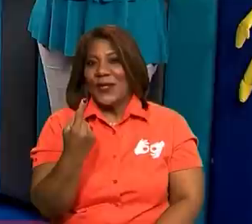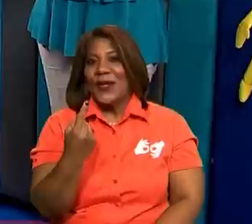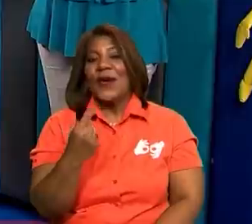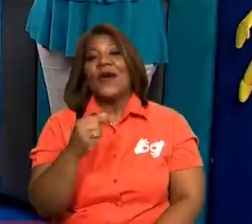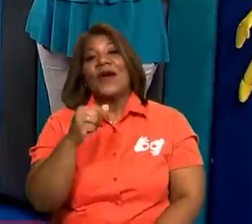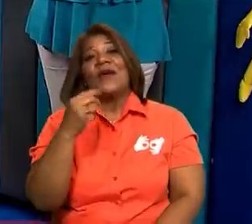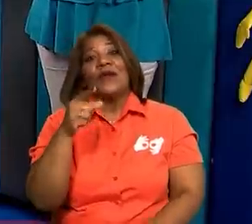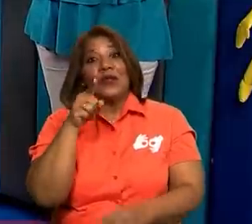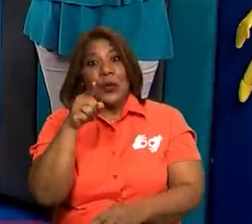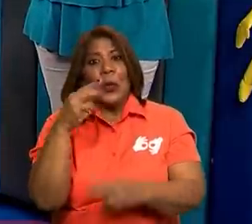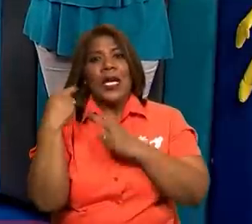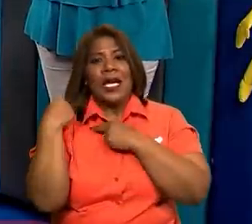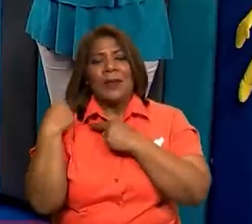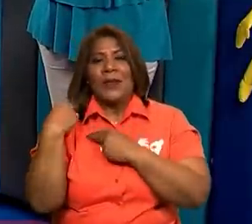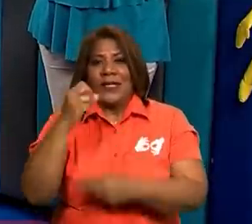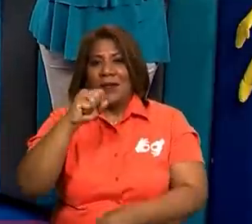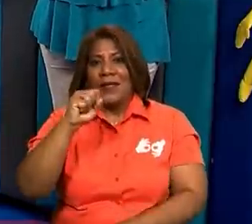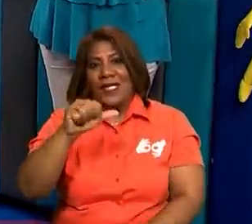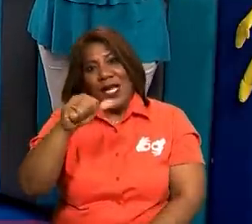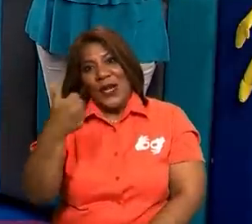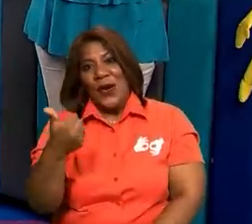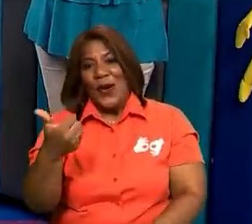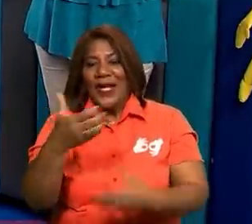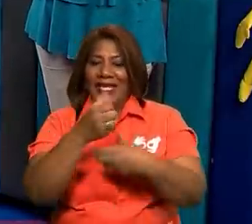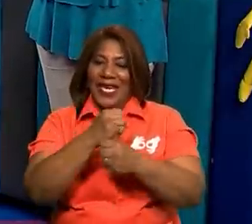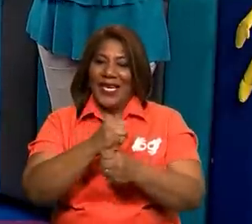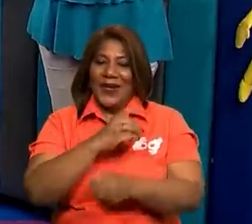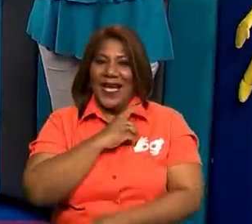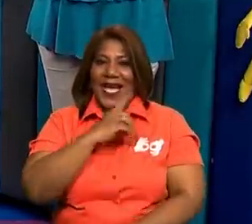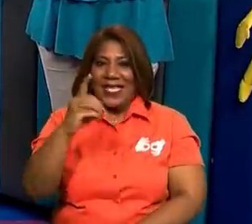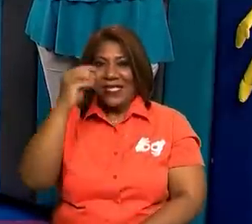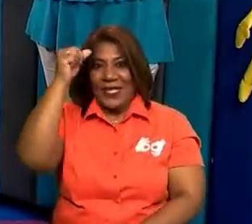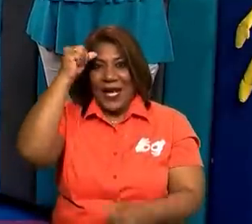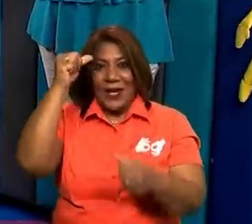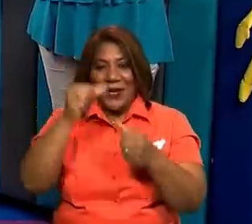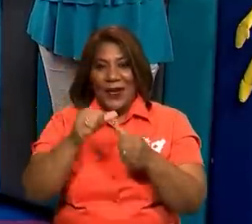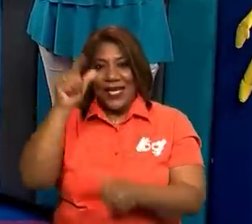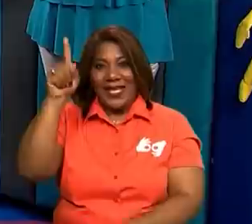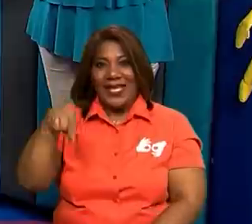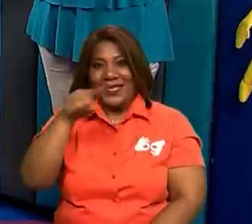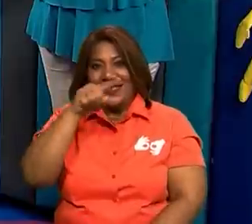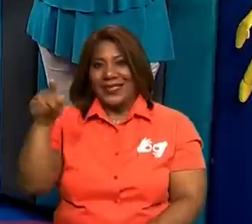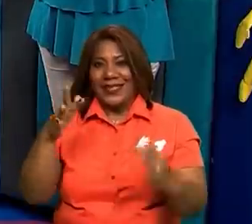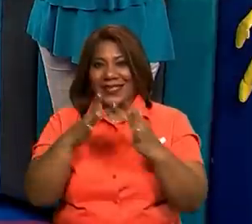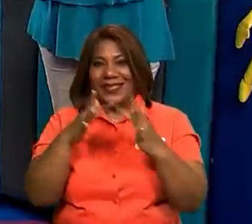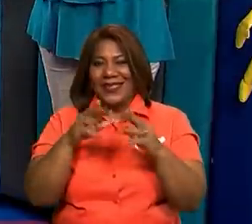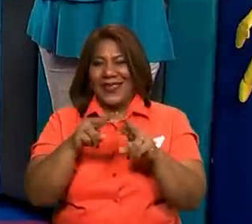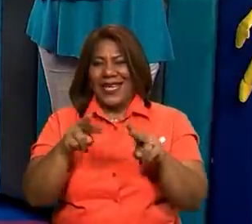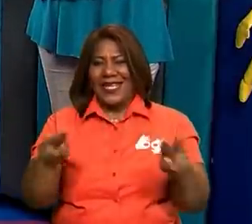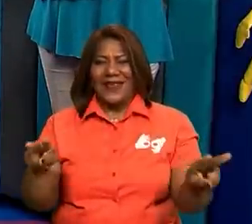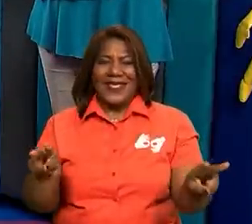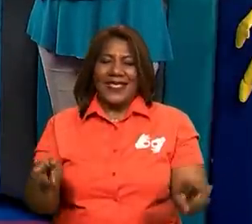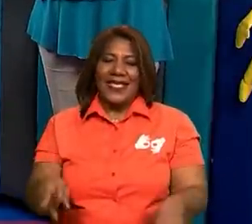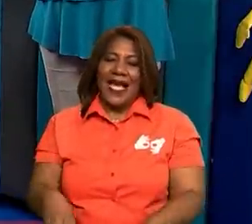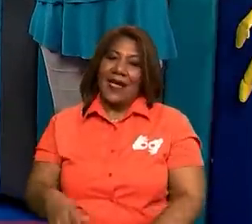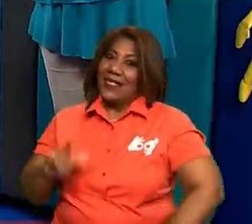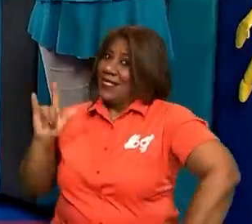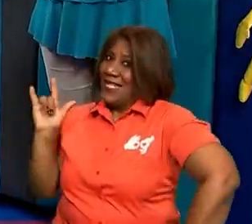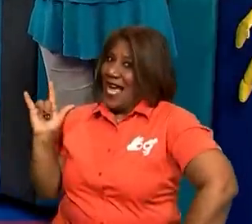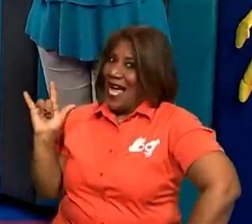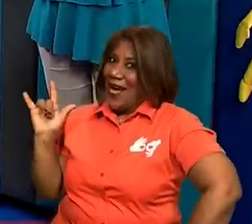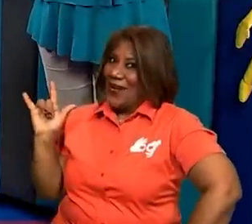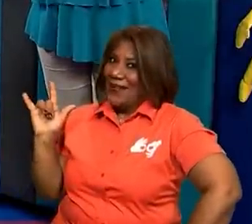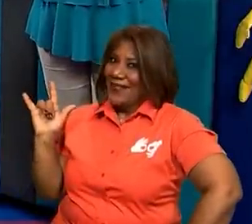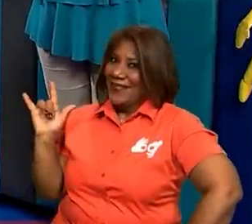parte, lo demás lo hace Dios. Y recuerda, la estrella se conecta con la diversidad.